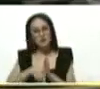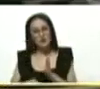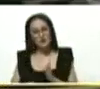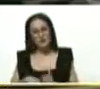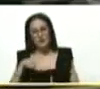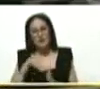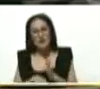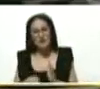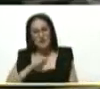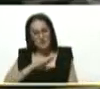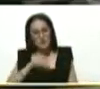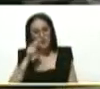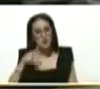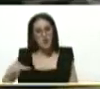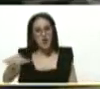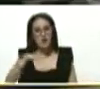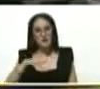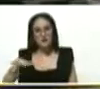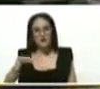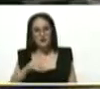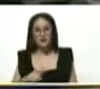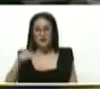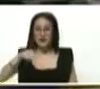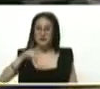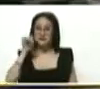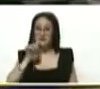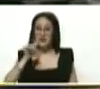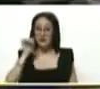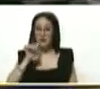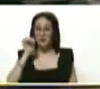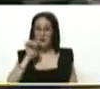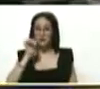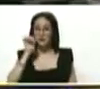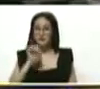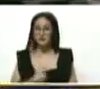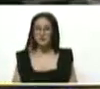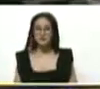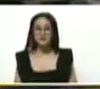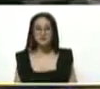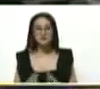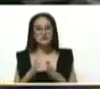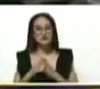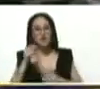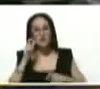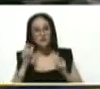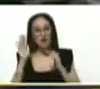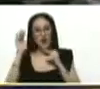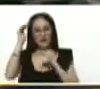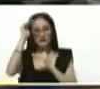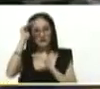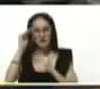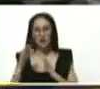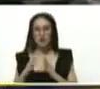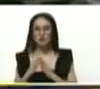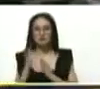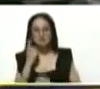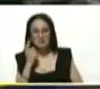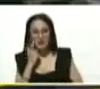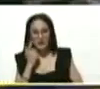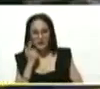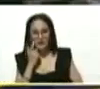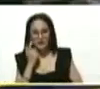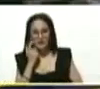del pueblo. Vamos a estar entonces este sábado. Todo el mundo atento, todo el mundo alerta.